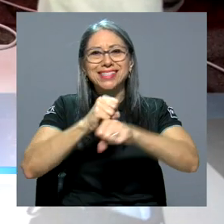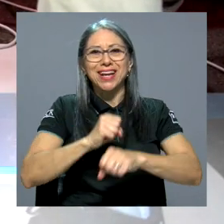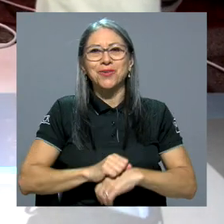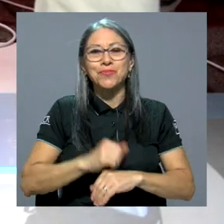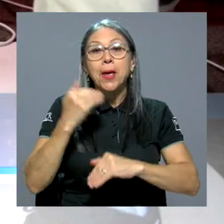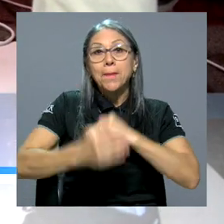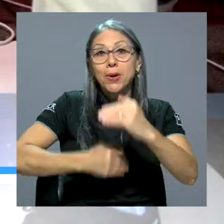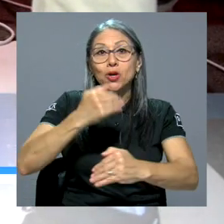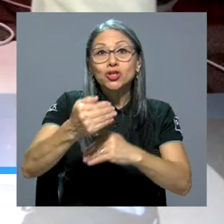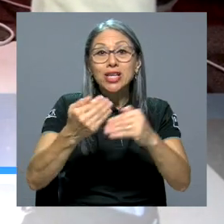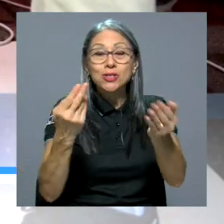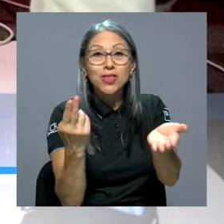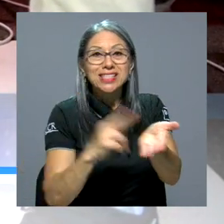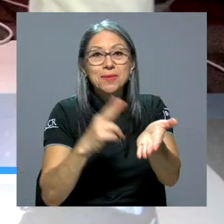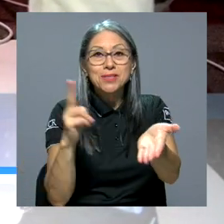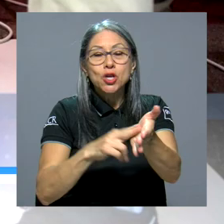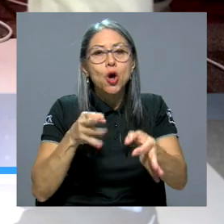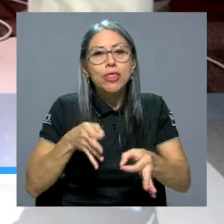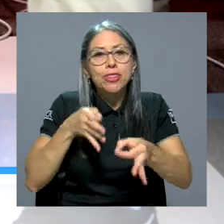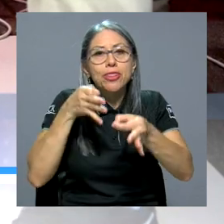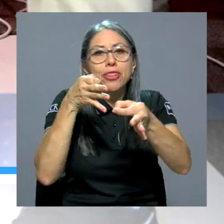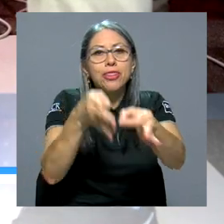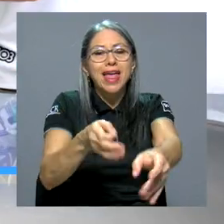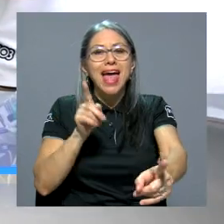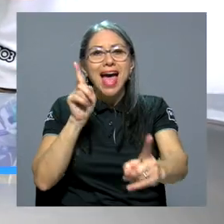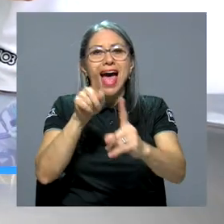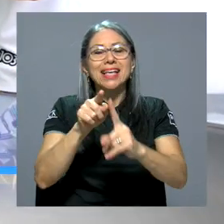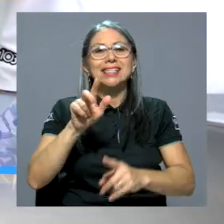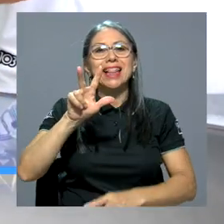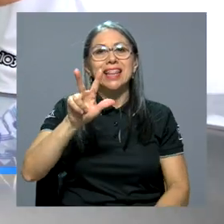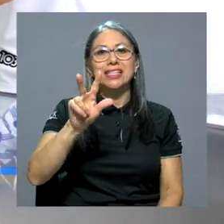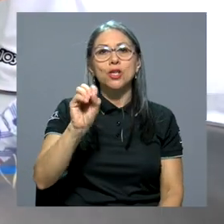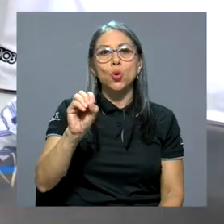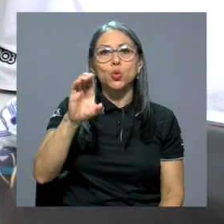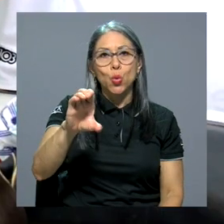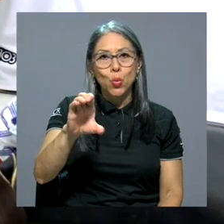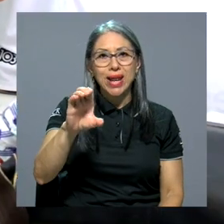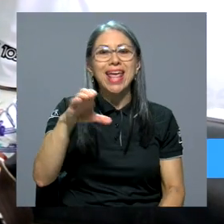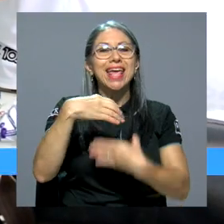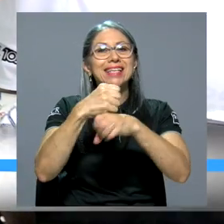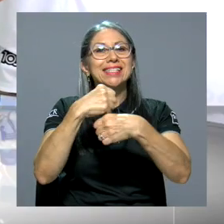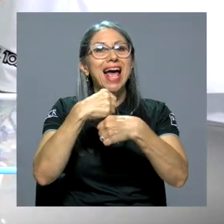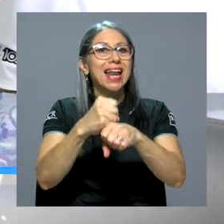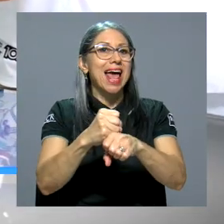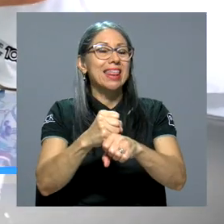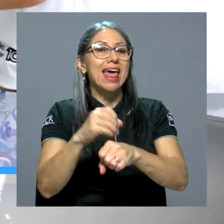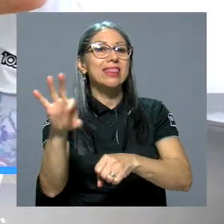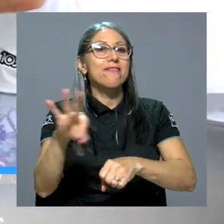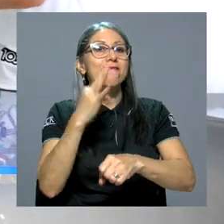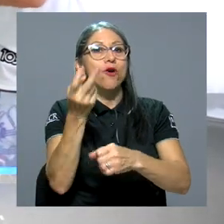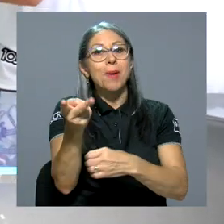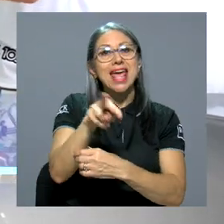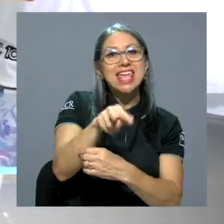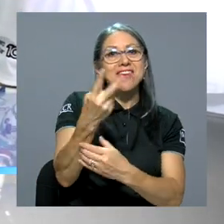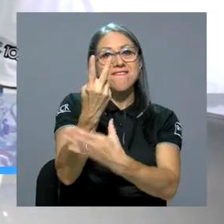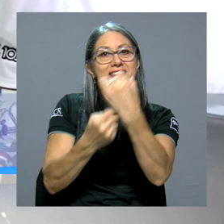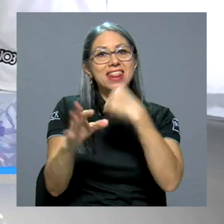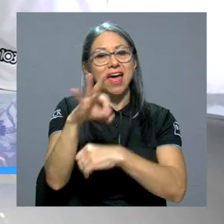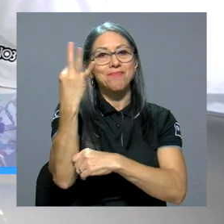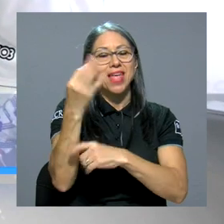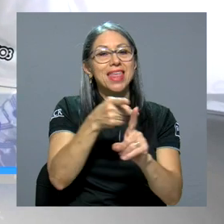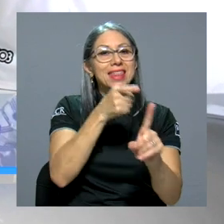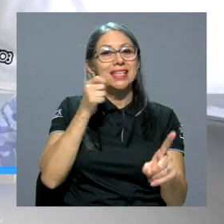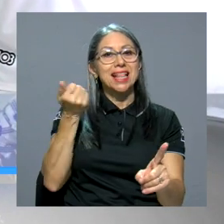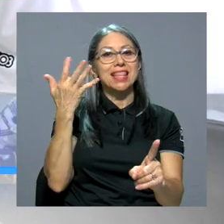El proceso de inscripción se extenderá hasta el 3 de octubre y se llevará a cabo de manera híbrida del 19